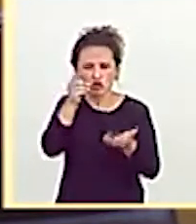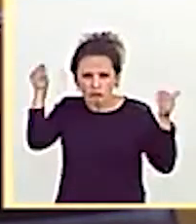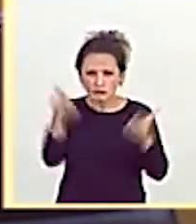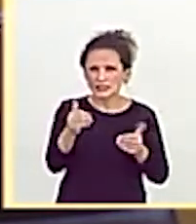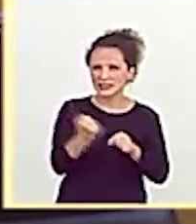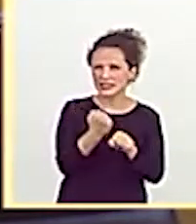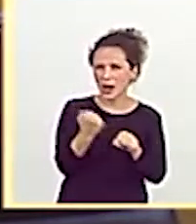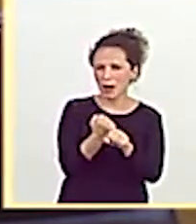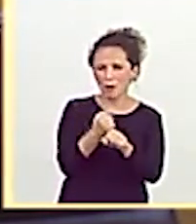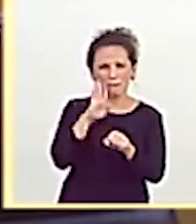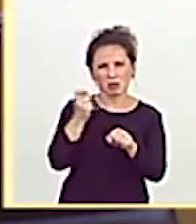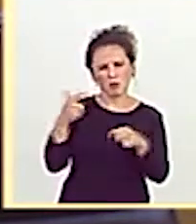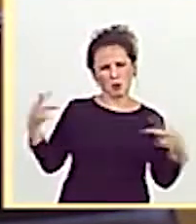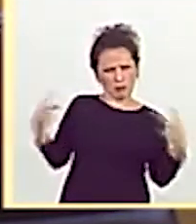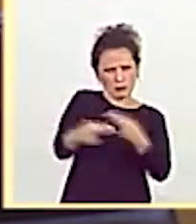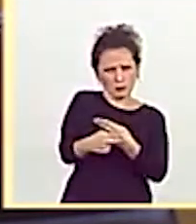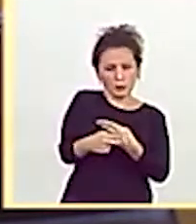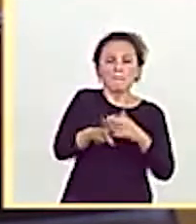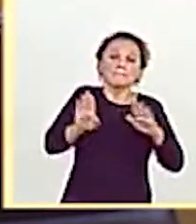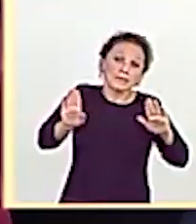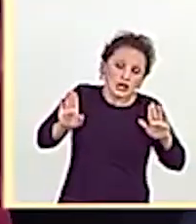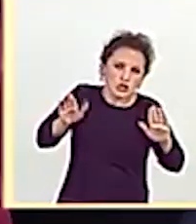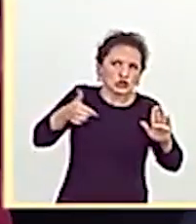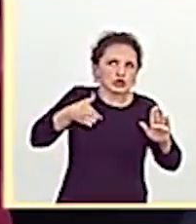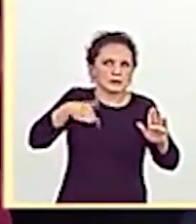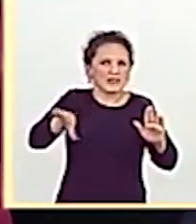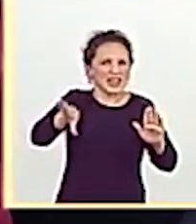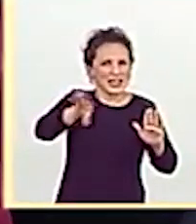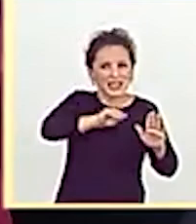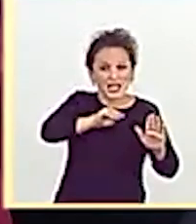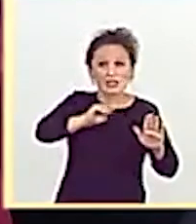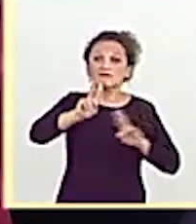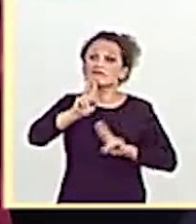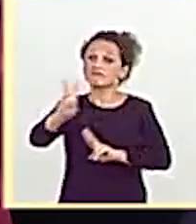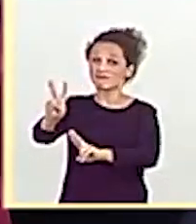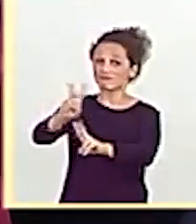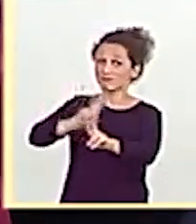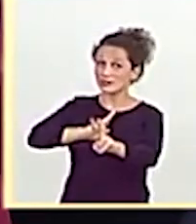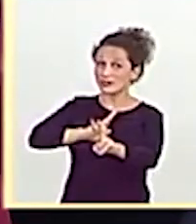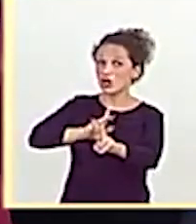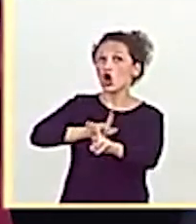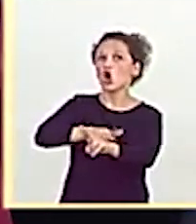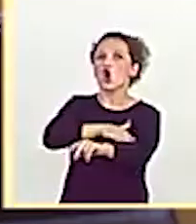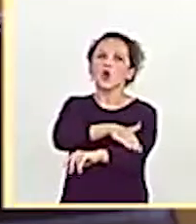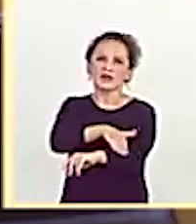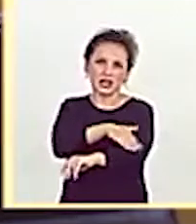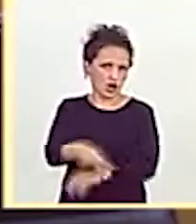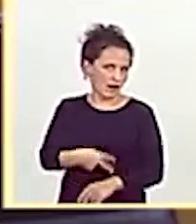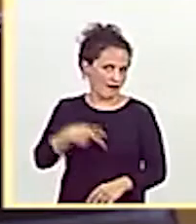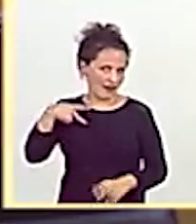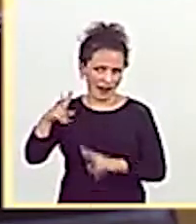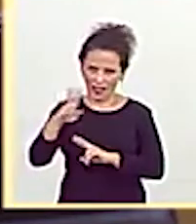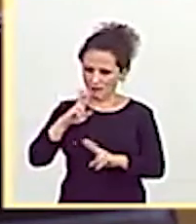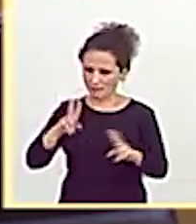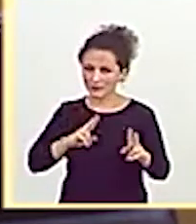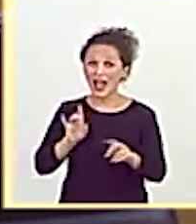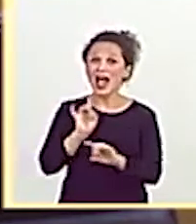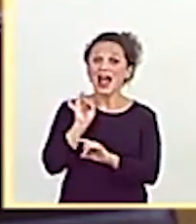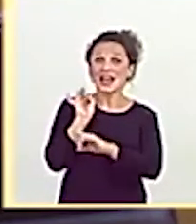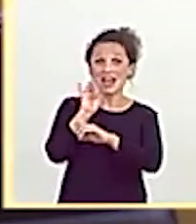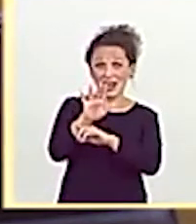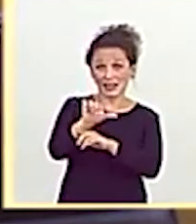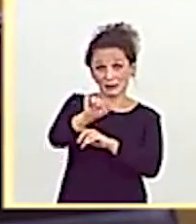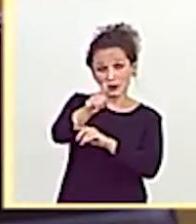algo restrictiva pero voy a entender y quiero entender que quien me responde es el gobierno La carta se aprueba en